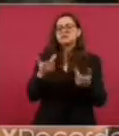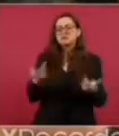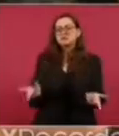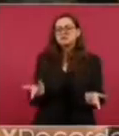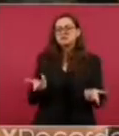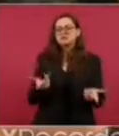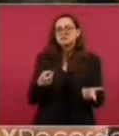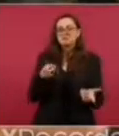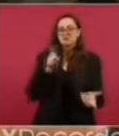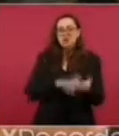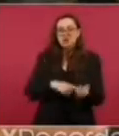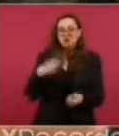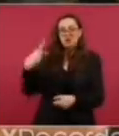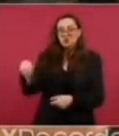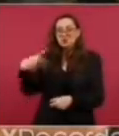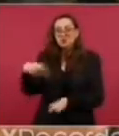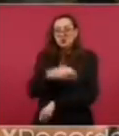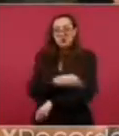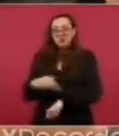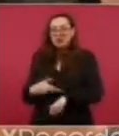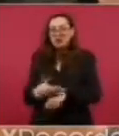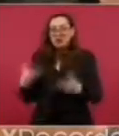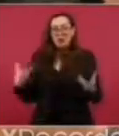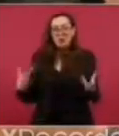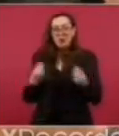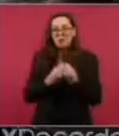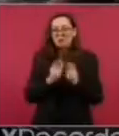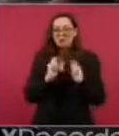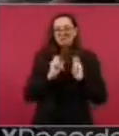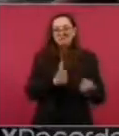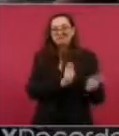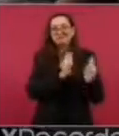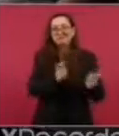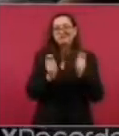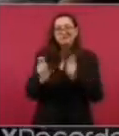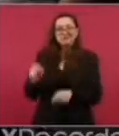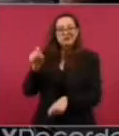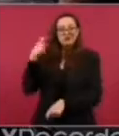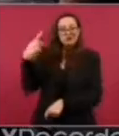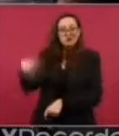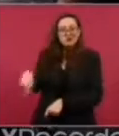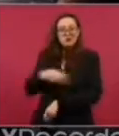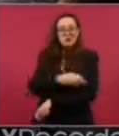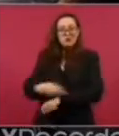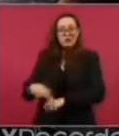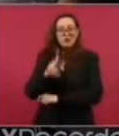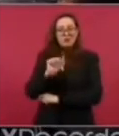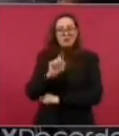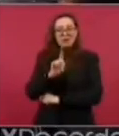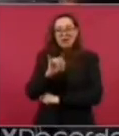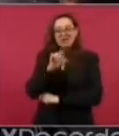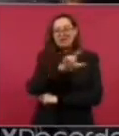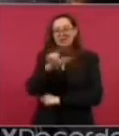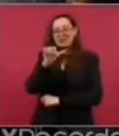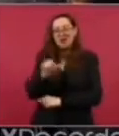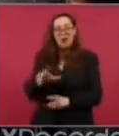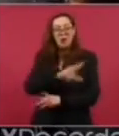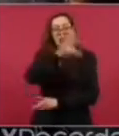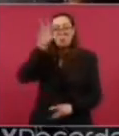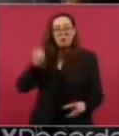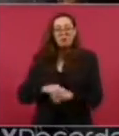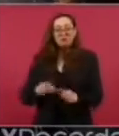recursos que llegan a la UDG se quedan dentro de la misma familia Padilla. Y ahorita,